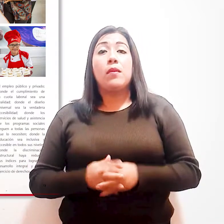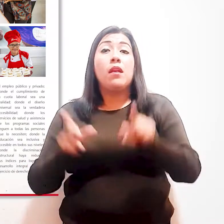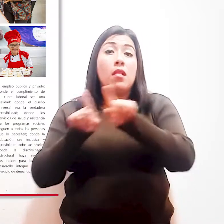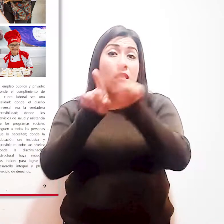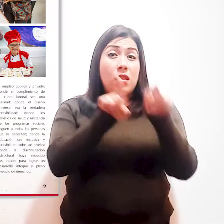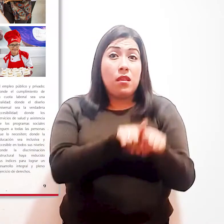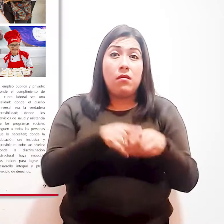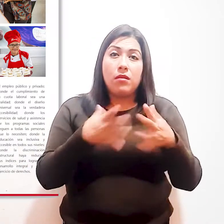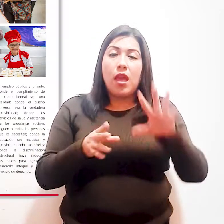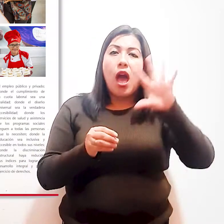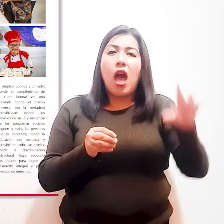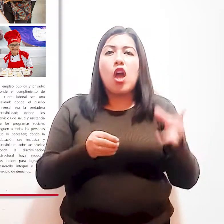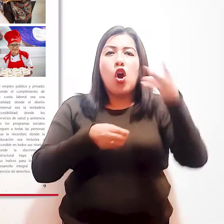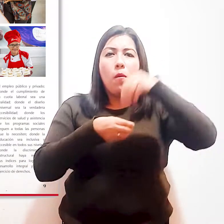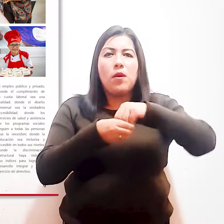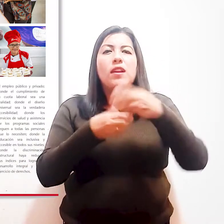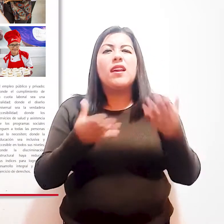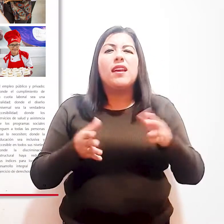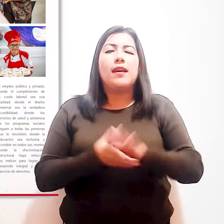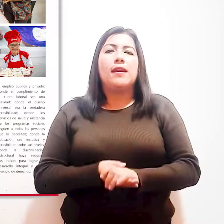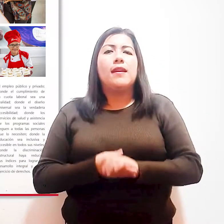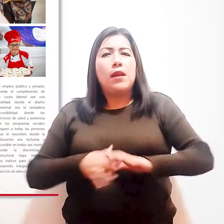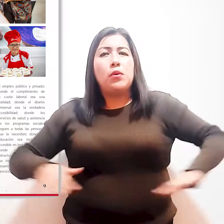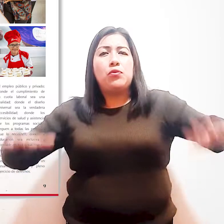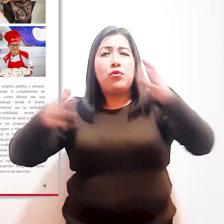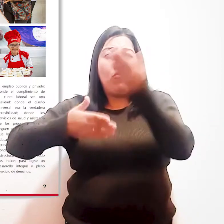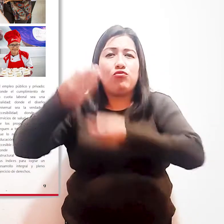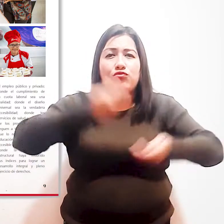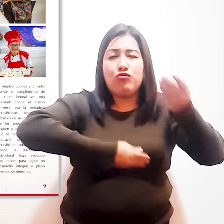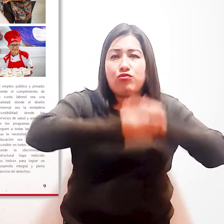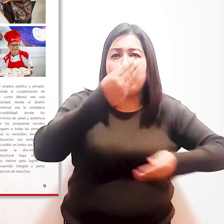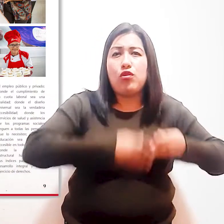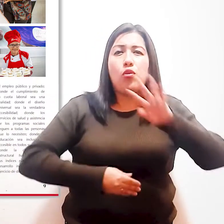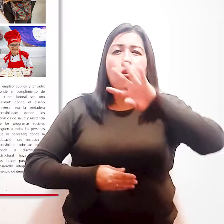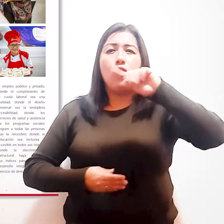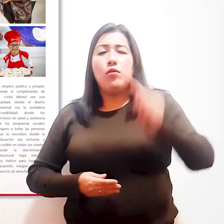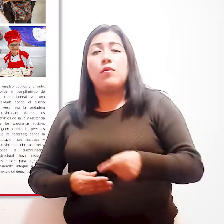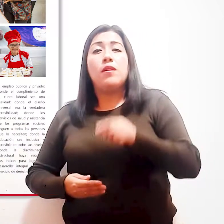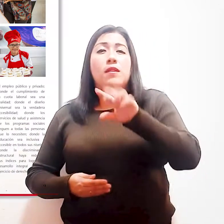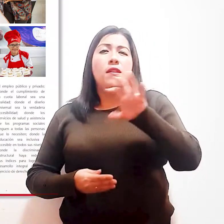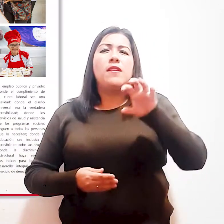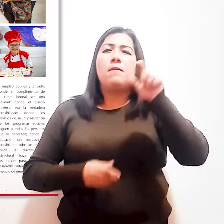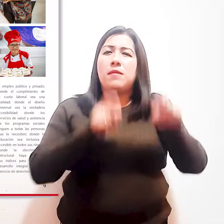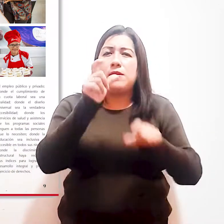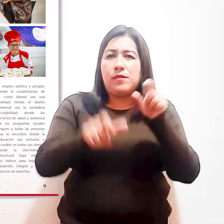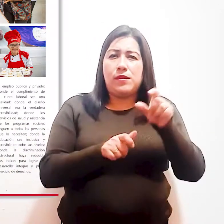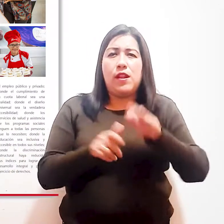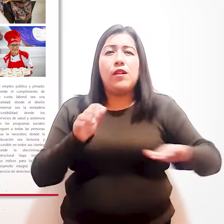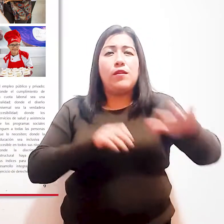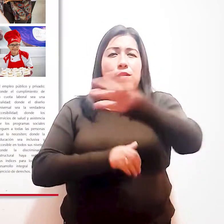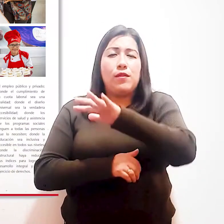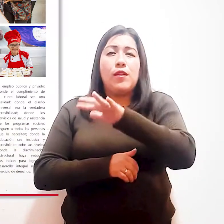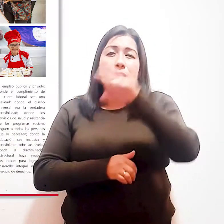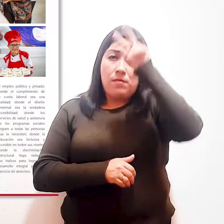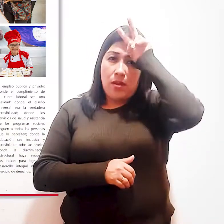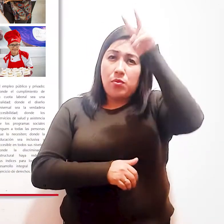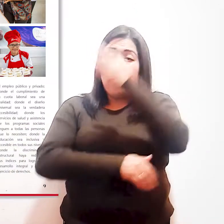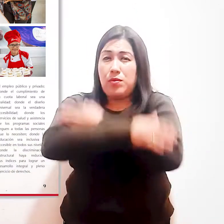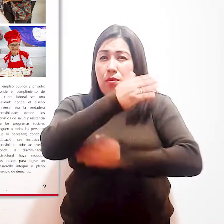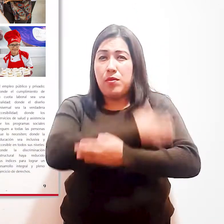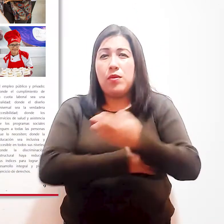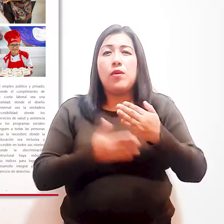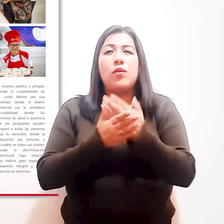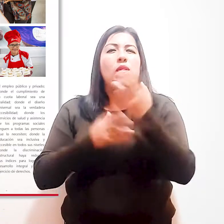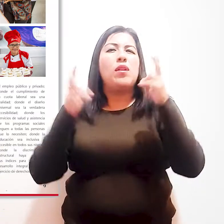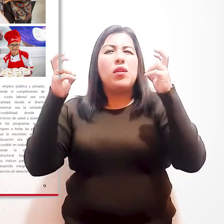También se han incorporado al mercado laboral temporal más de 4.500 personas con discapacidad a nivel nacional a través